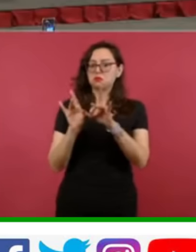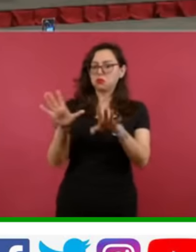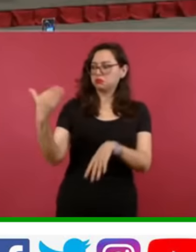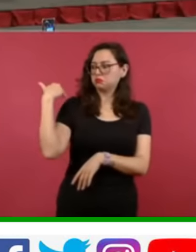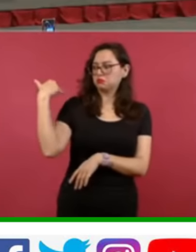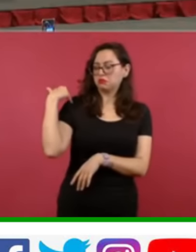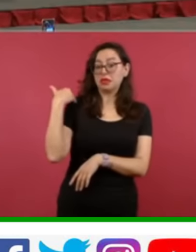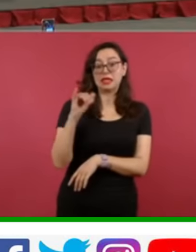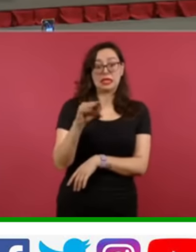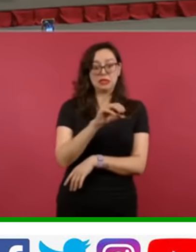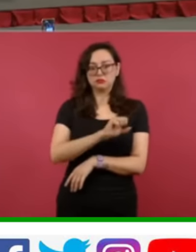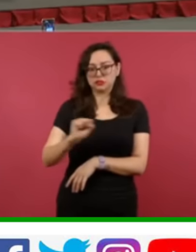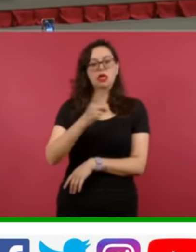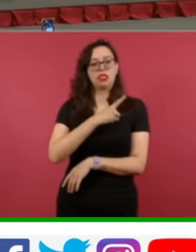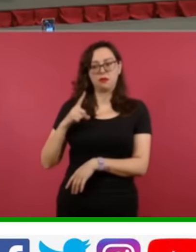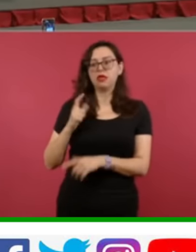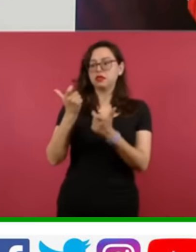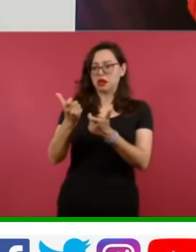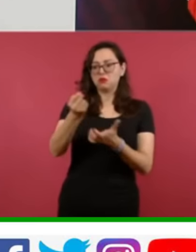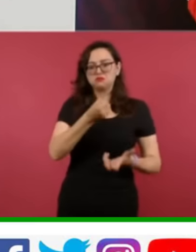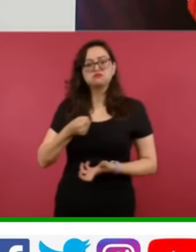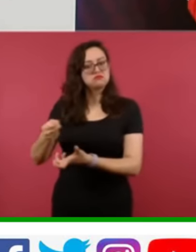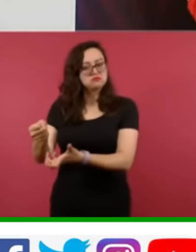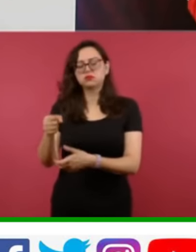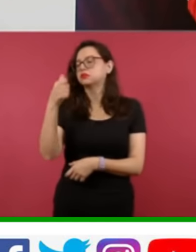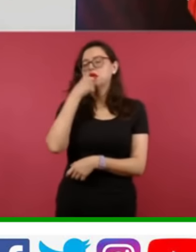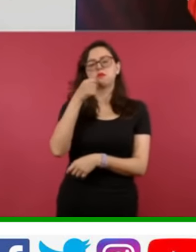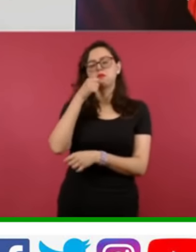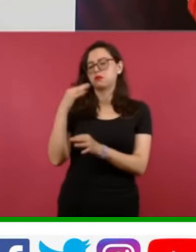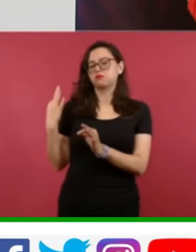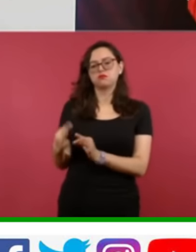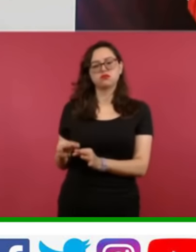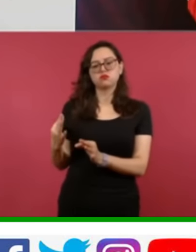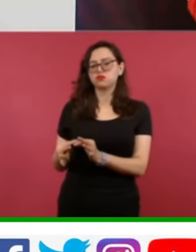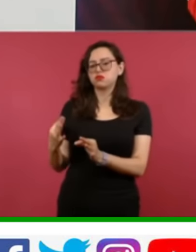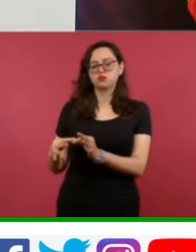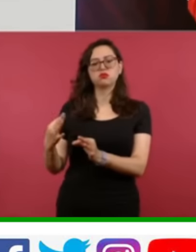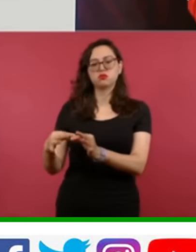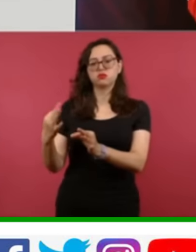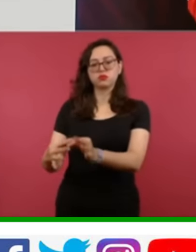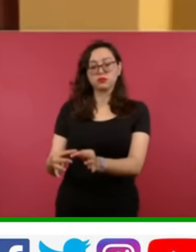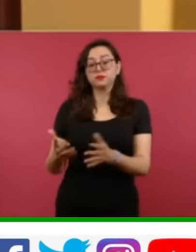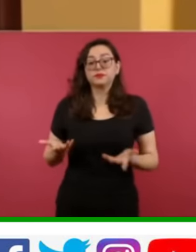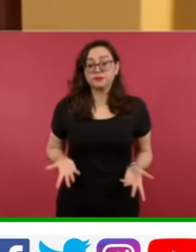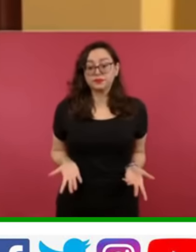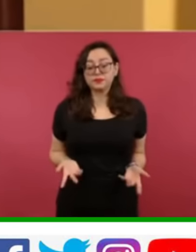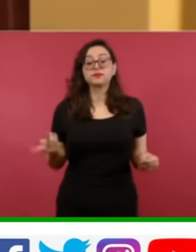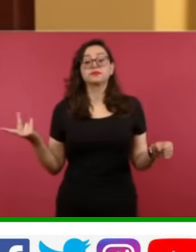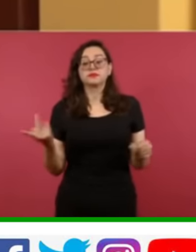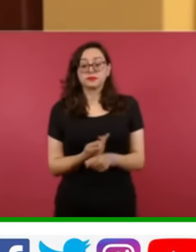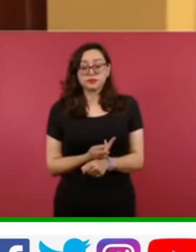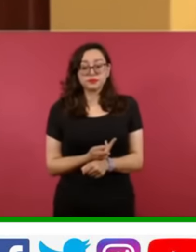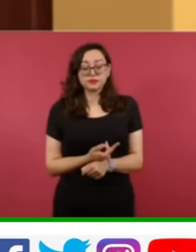propietarios. Entonces, la Reserva del 2020 justo lo que buscó es que esto, que siempre debía haber sido así, que las cuentas fueran